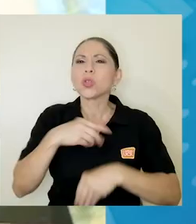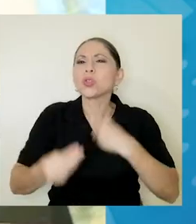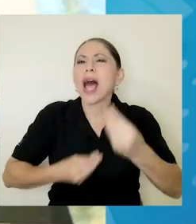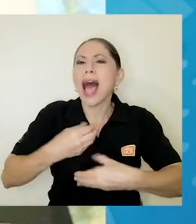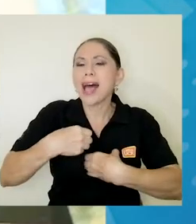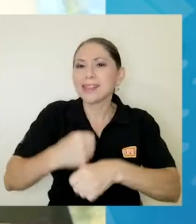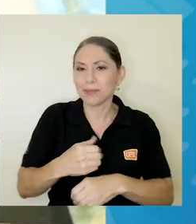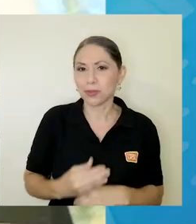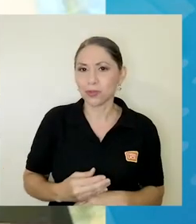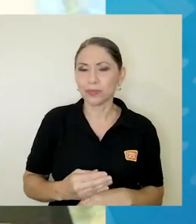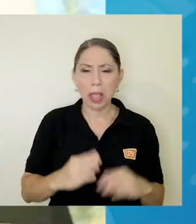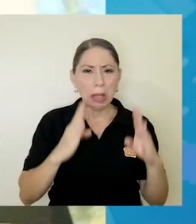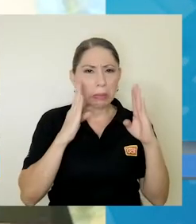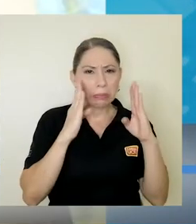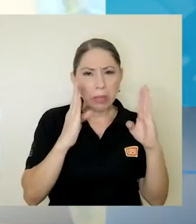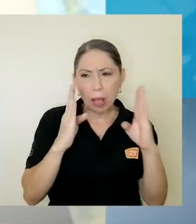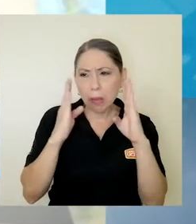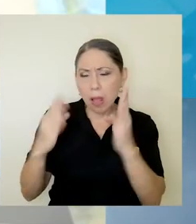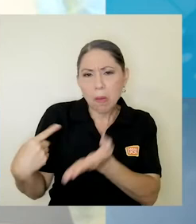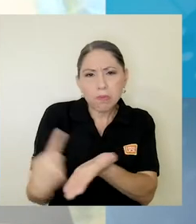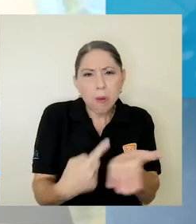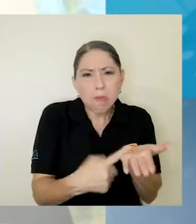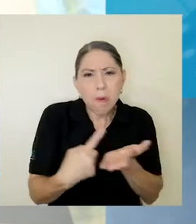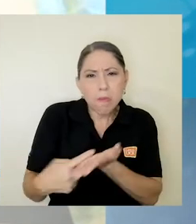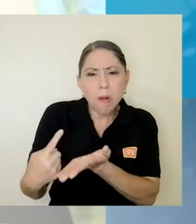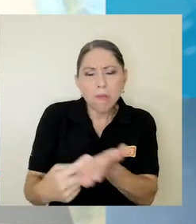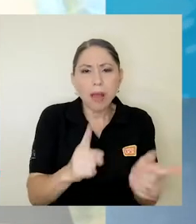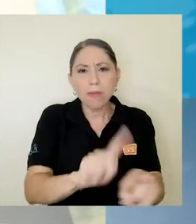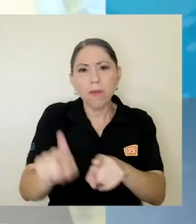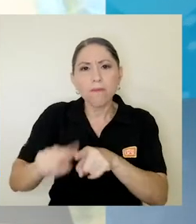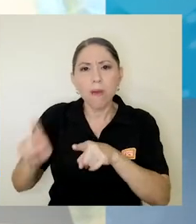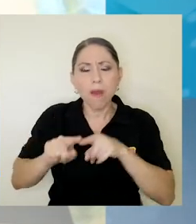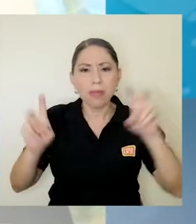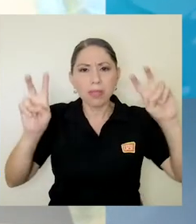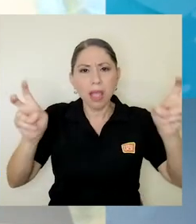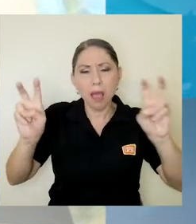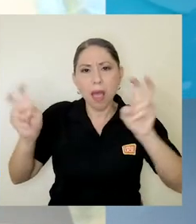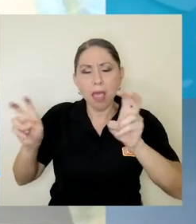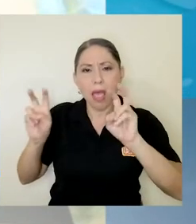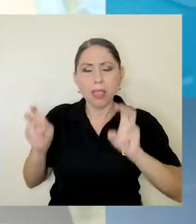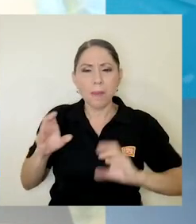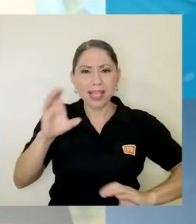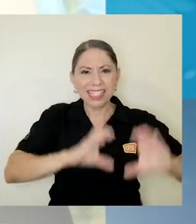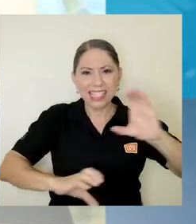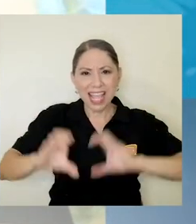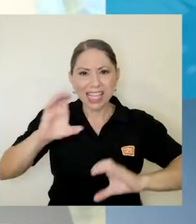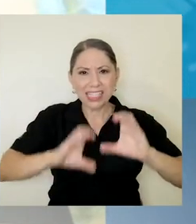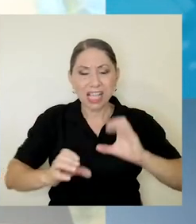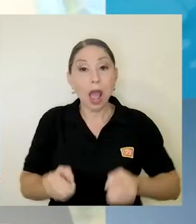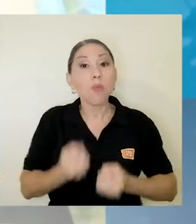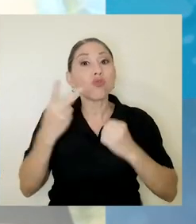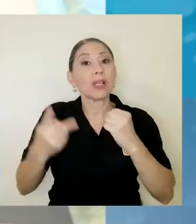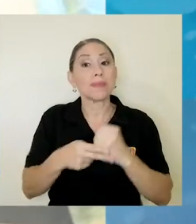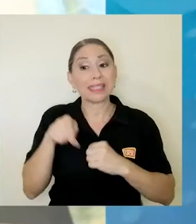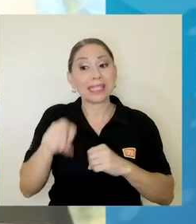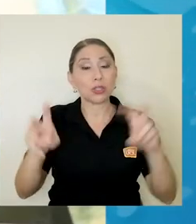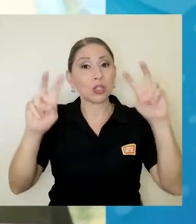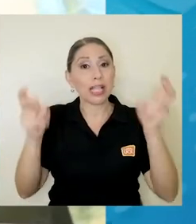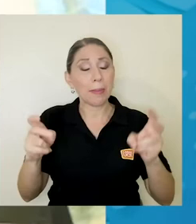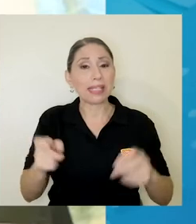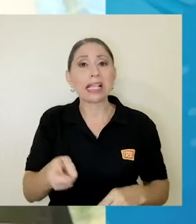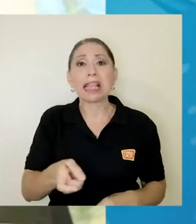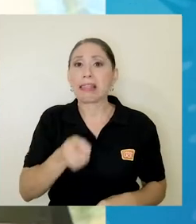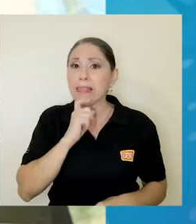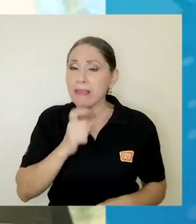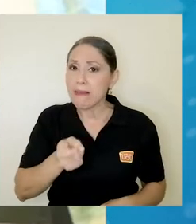tratar o abordar diferentes temas sobre ciencia que muchas veces son temas complejos